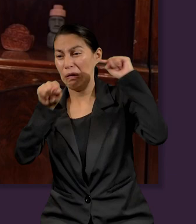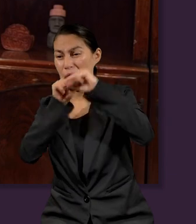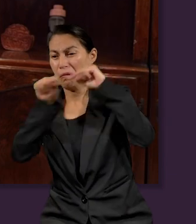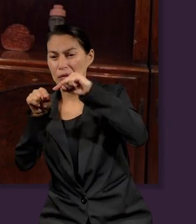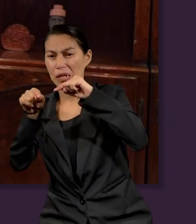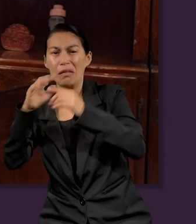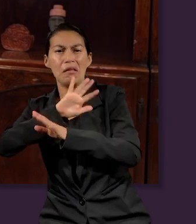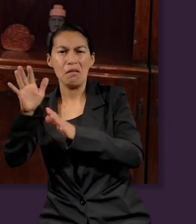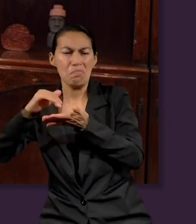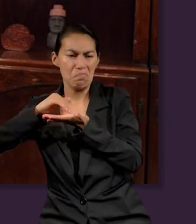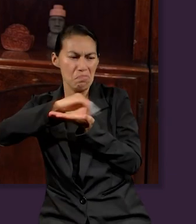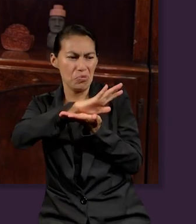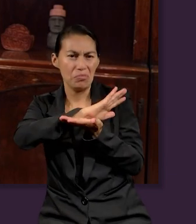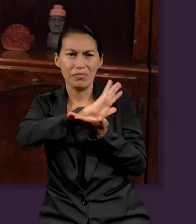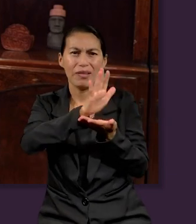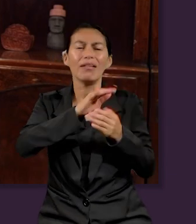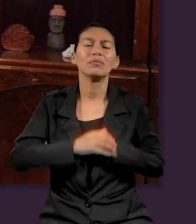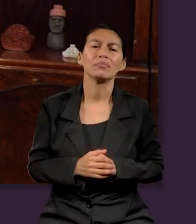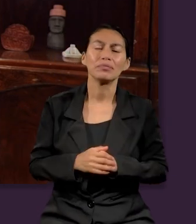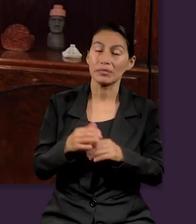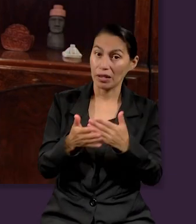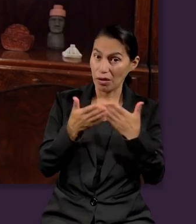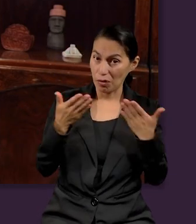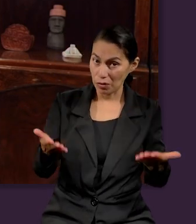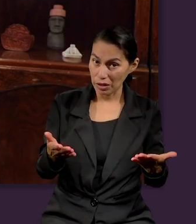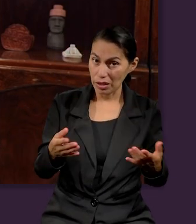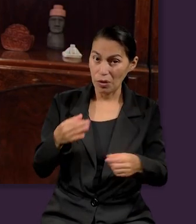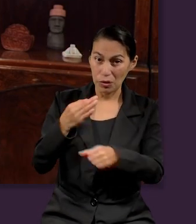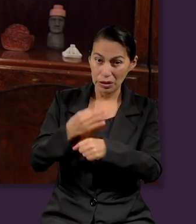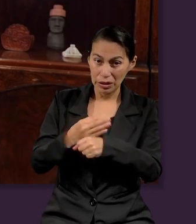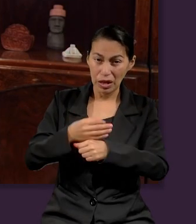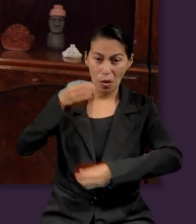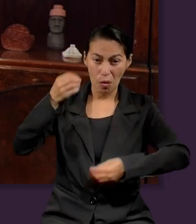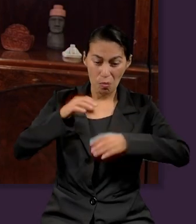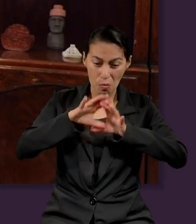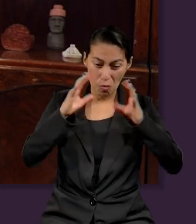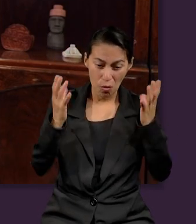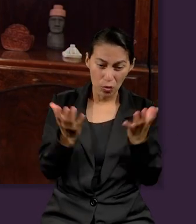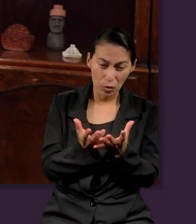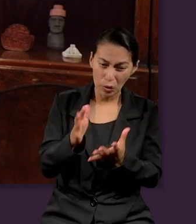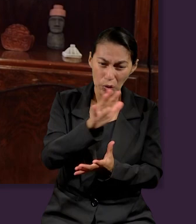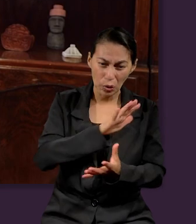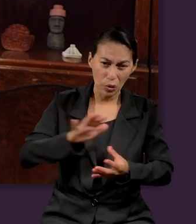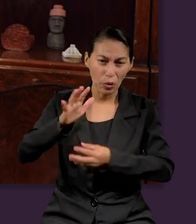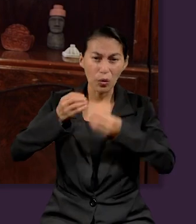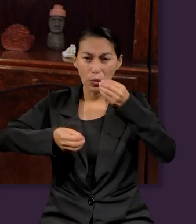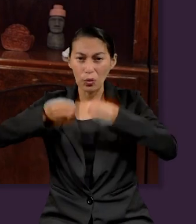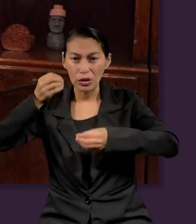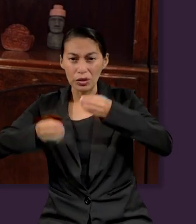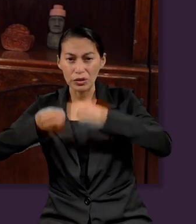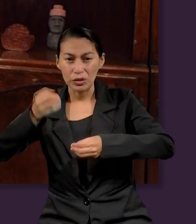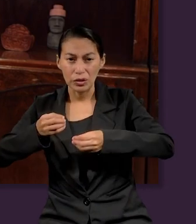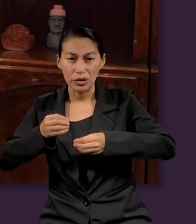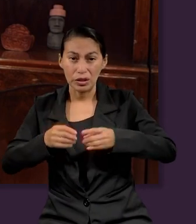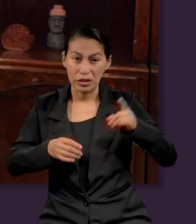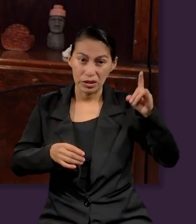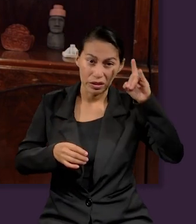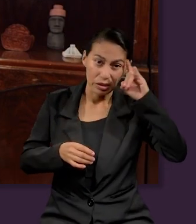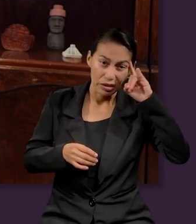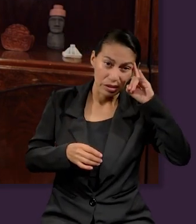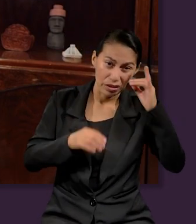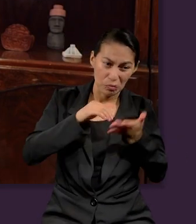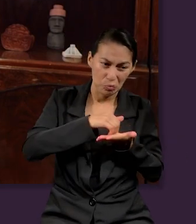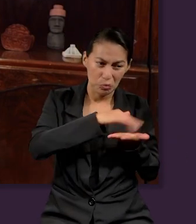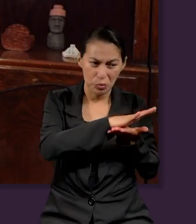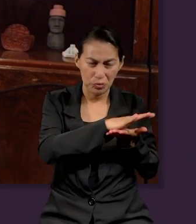hermanos. Esto nos conecta con Juan 12, 31. Ahora es el juicio de este mundo, dijo Jesús. Ahora el príncipe de este